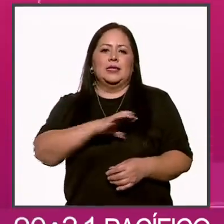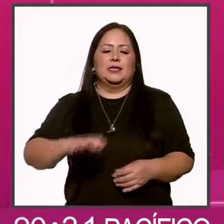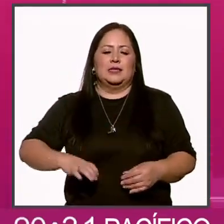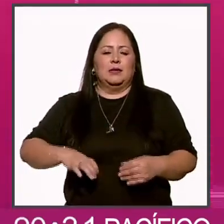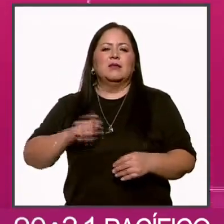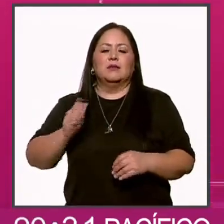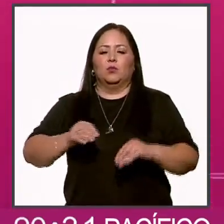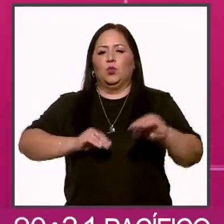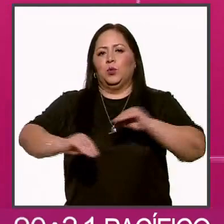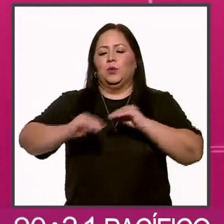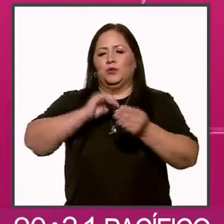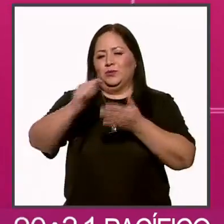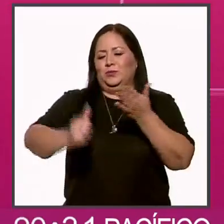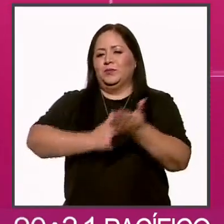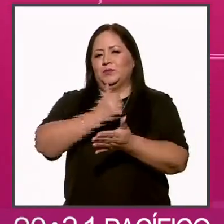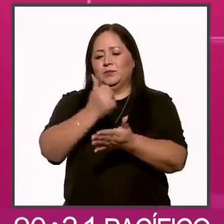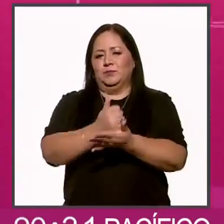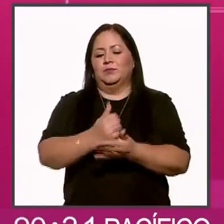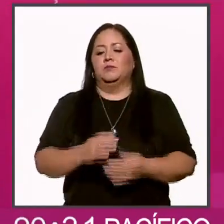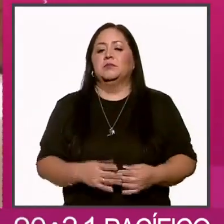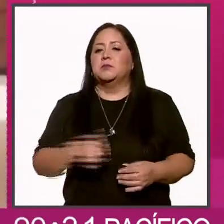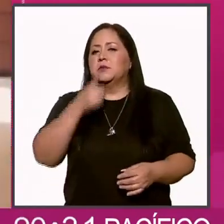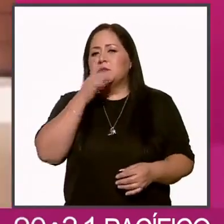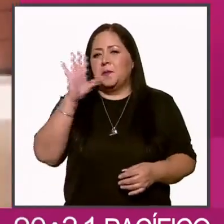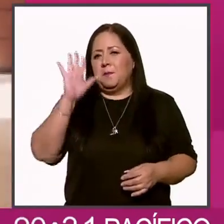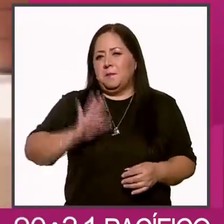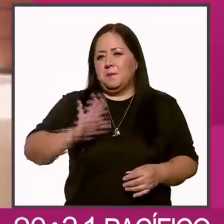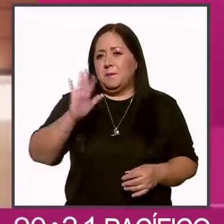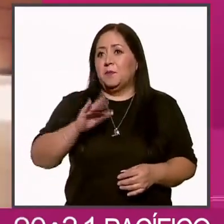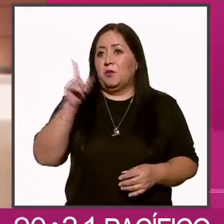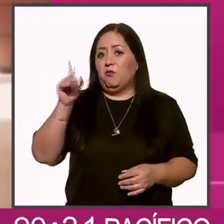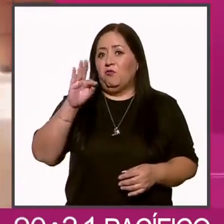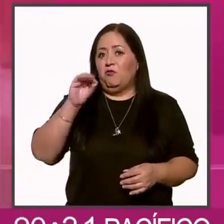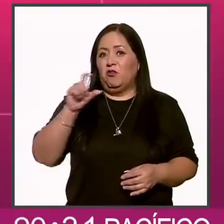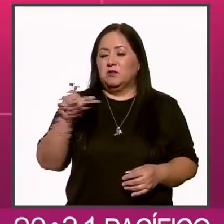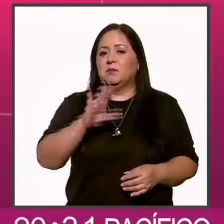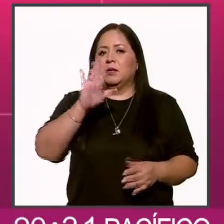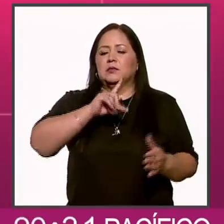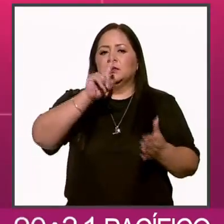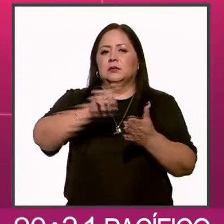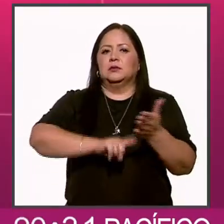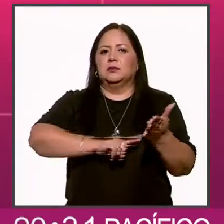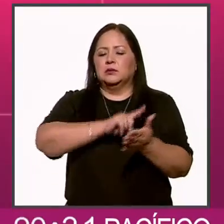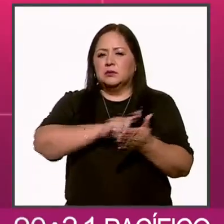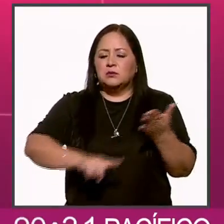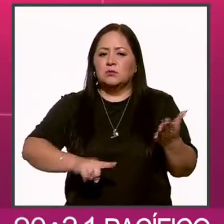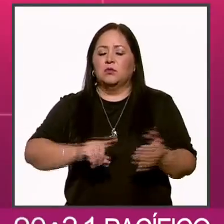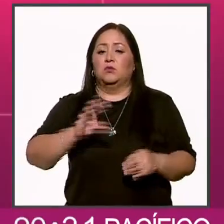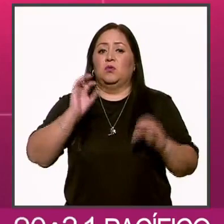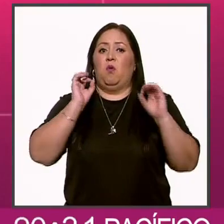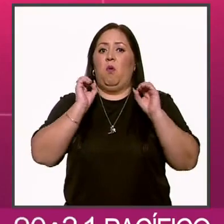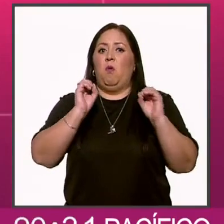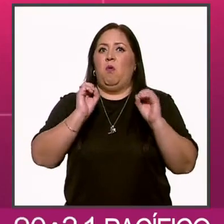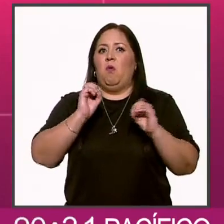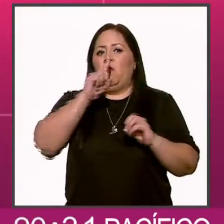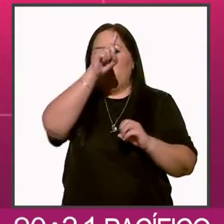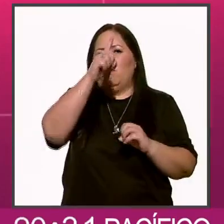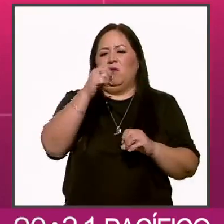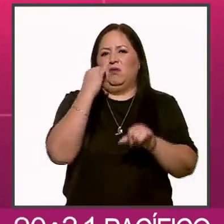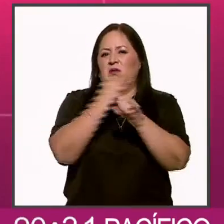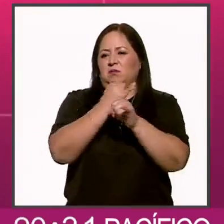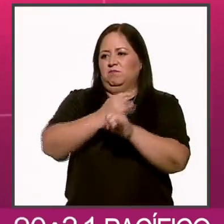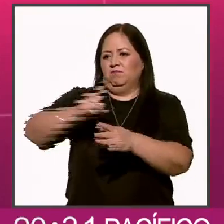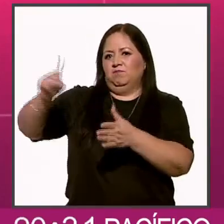de Movimiento Ciudadano. Al parecer Fox canceló, o se la cancelaron,